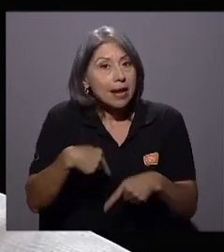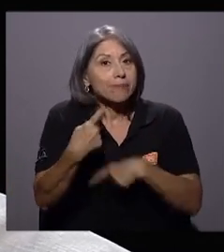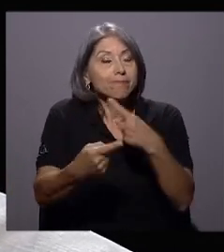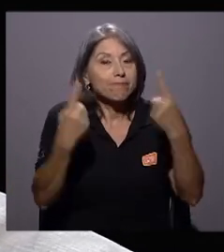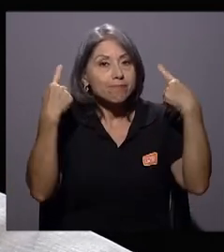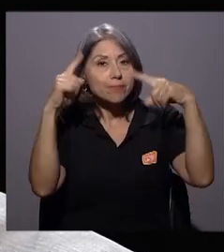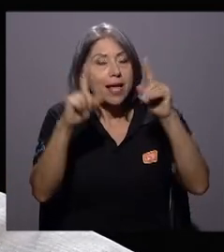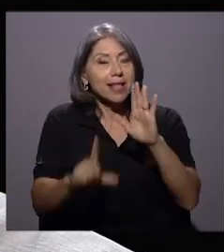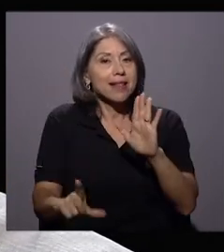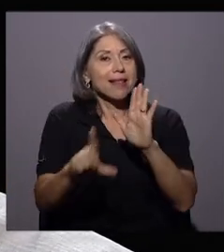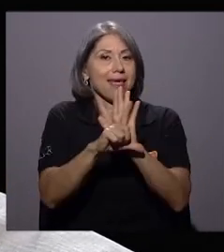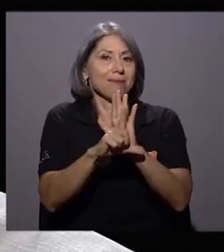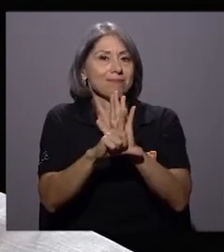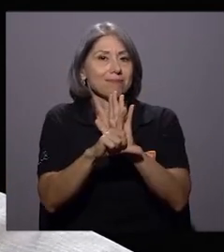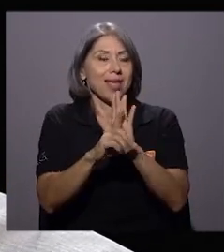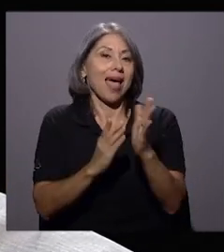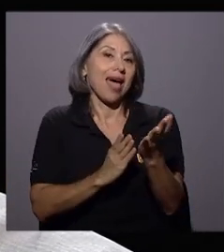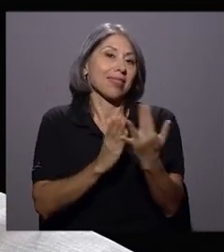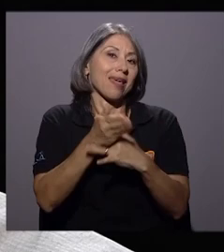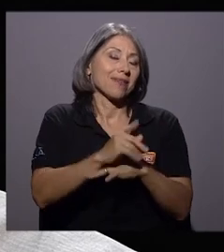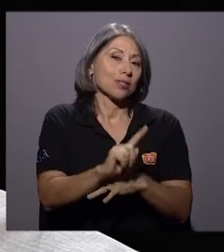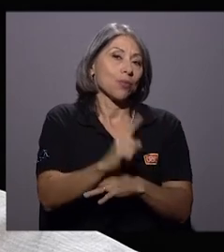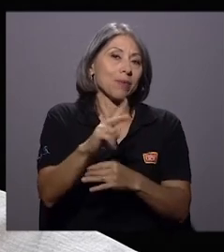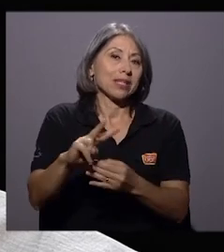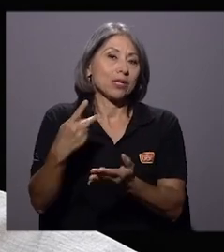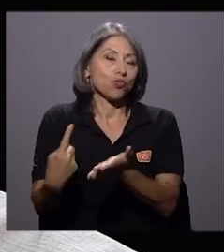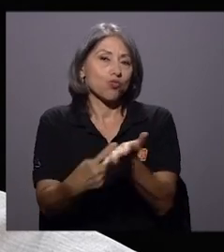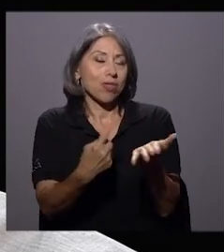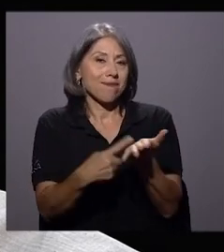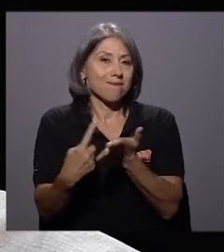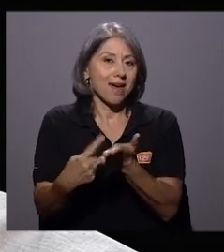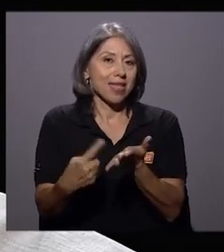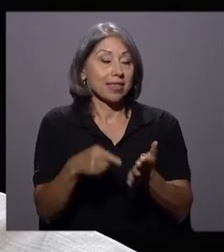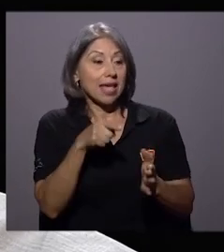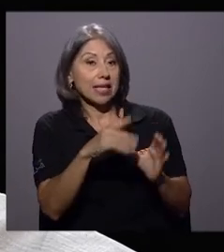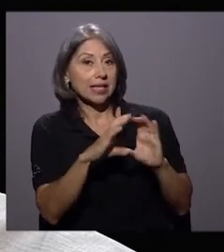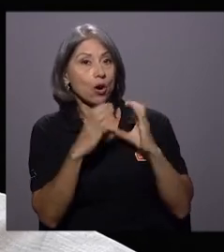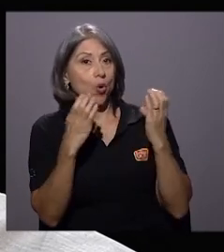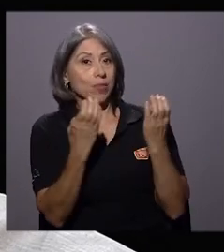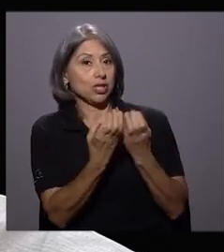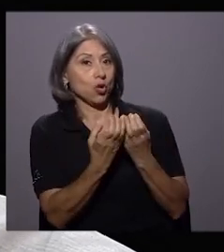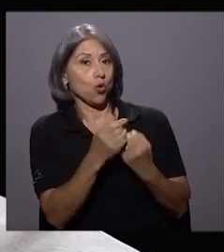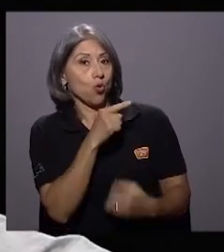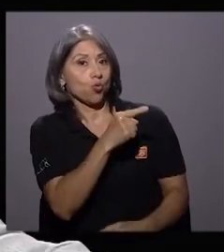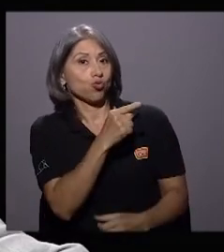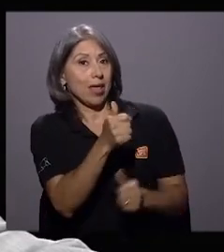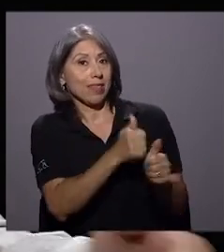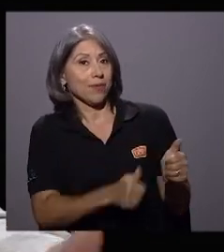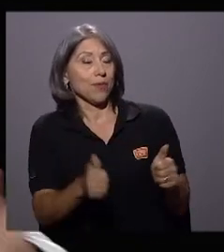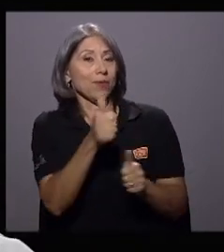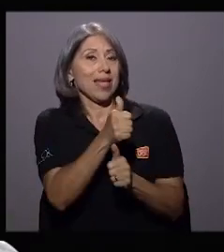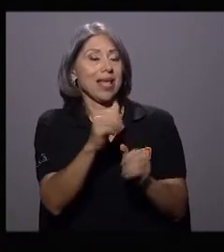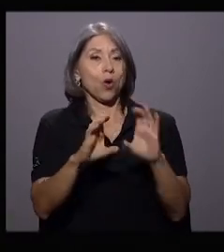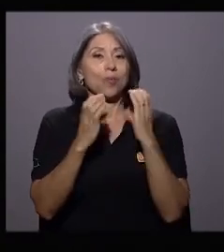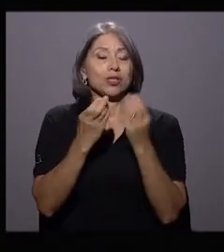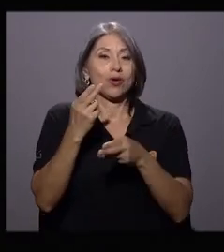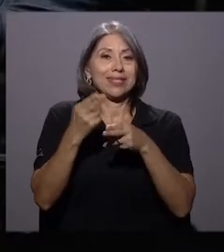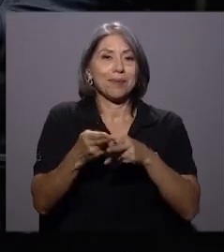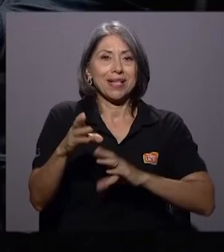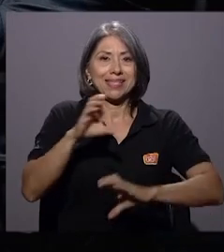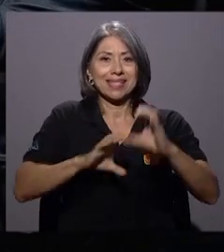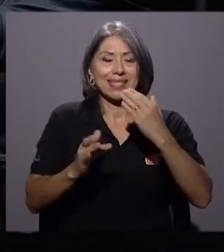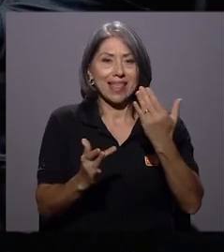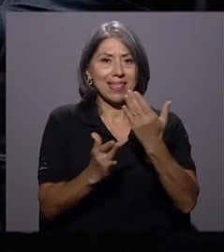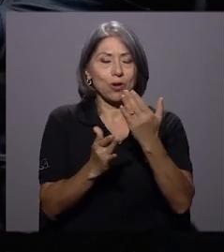digamos lo que va a significarse un primero y segundo debate. Esa comisión que usted dirige casualmente es la de ciencia, tecnología y educación.